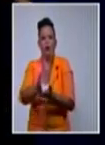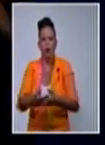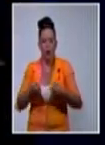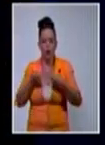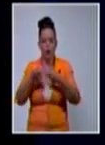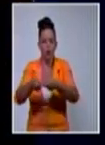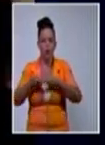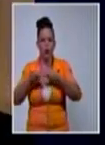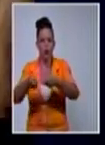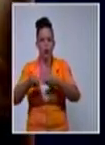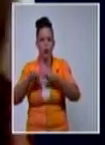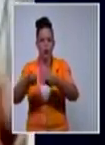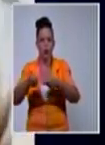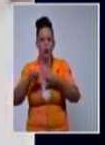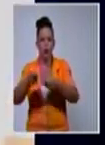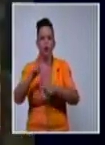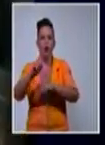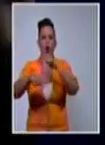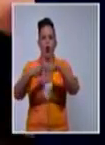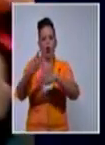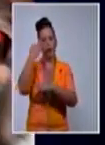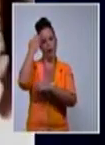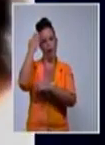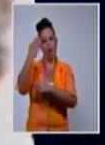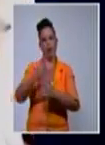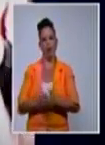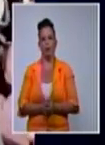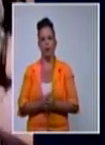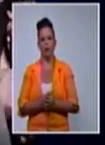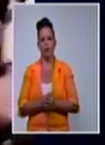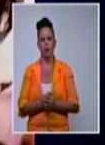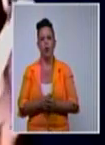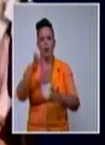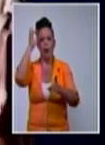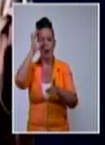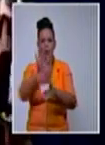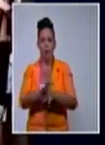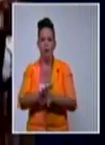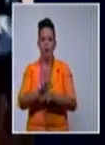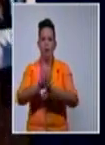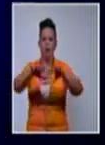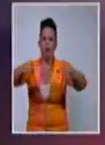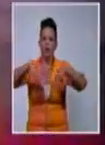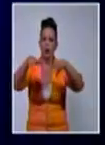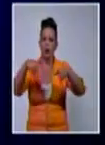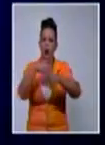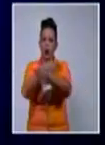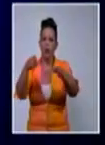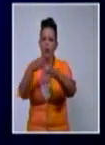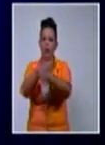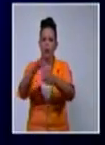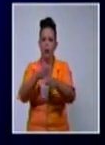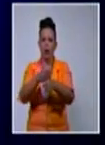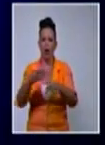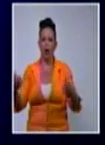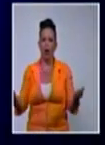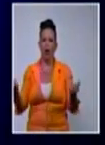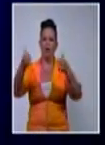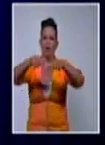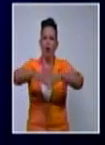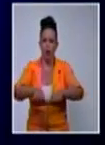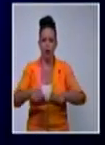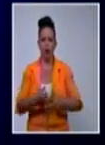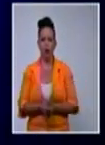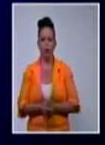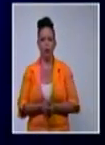descontento, la polarización de las partes y una escalada de incitaciones a la violencia. Todos los que se atrevieron a hacer